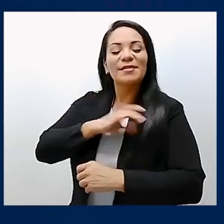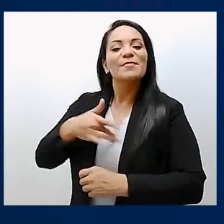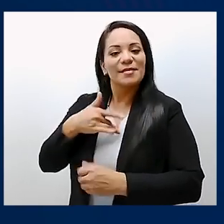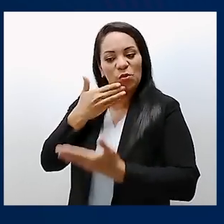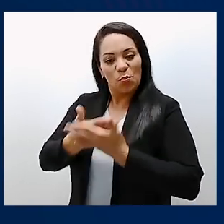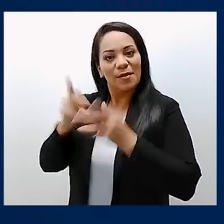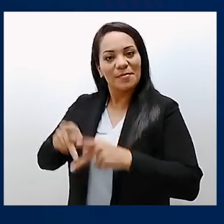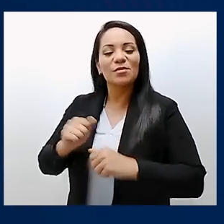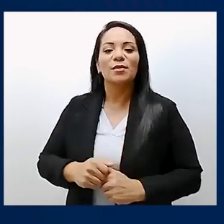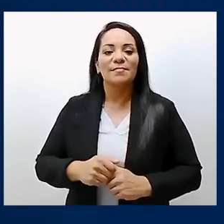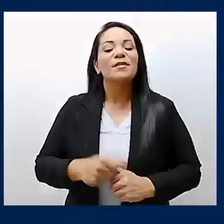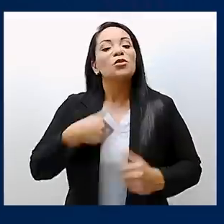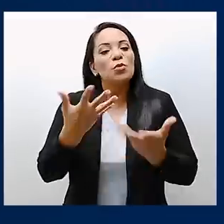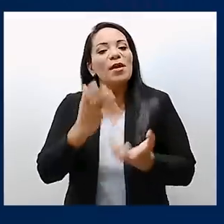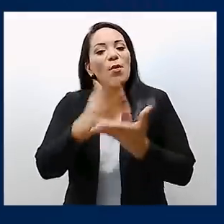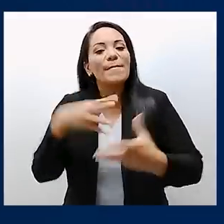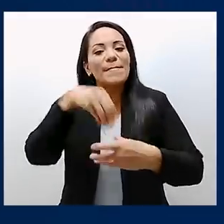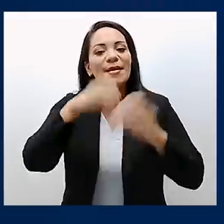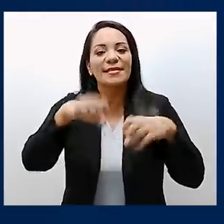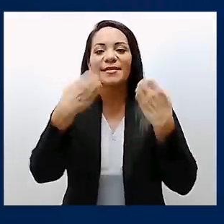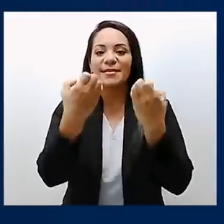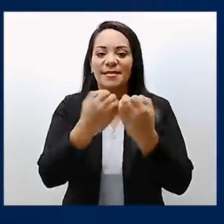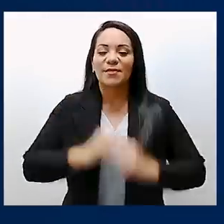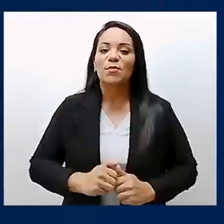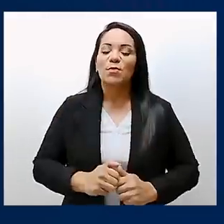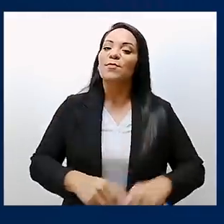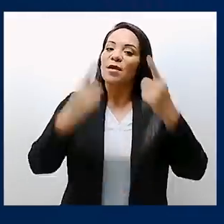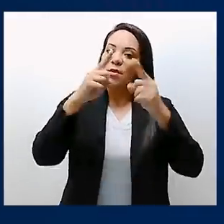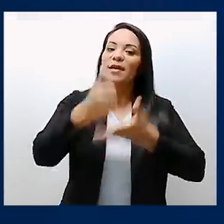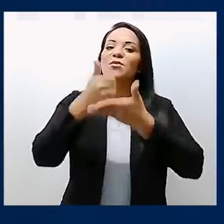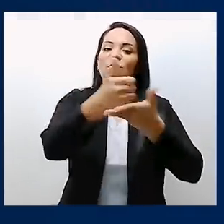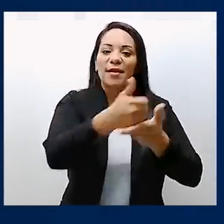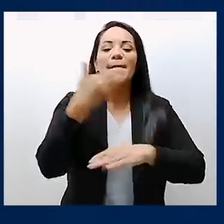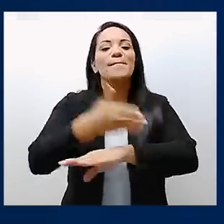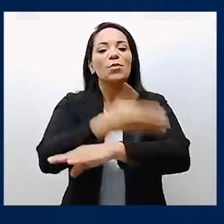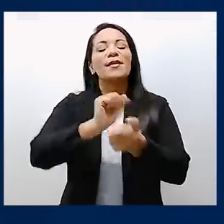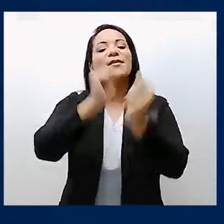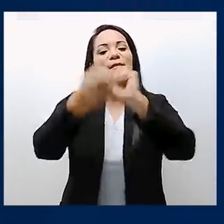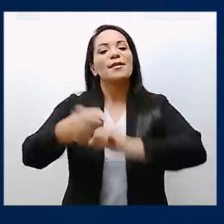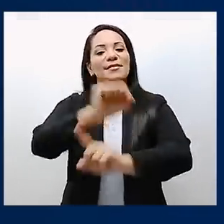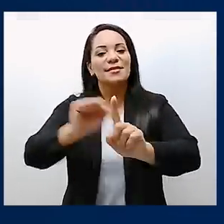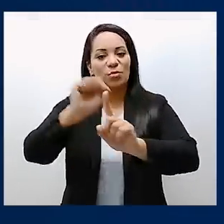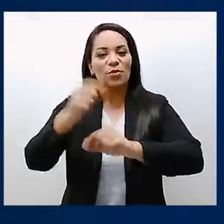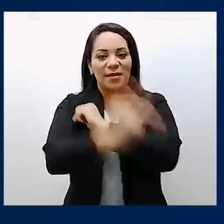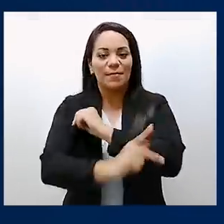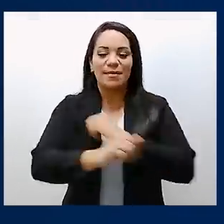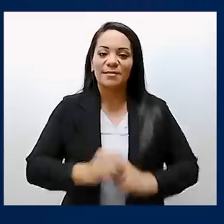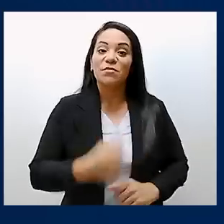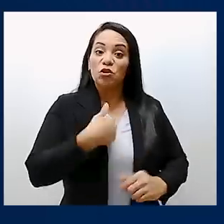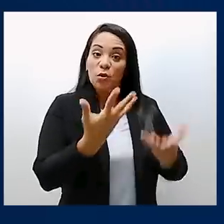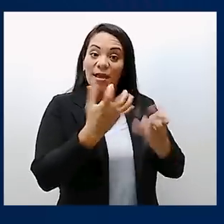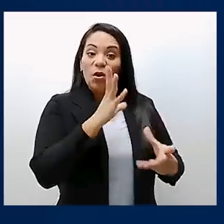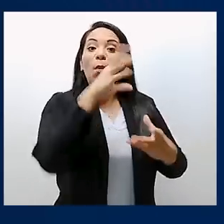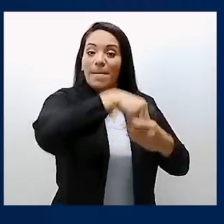siento un buen ciudadano Quiero ser parte de este equipo para poder ayudar a mejorar y a cambiar la situación a nivel país Quiero